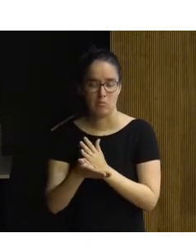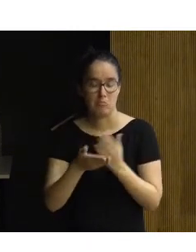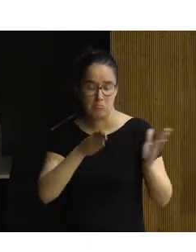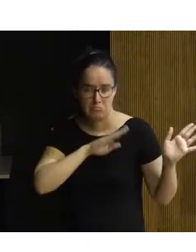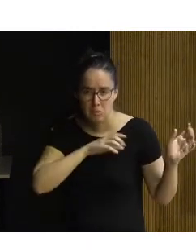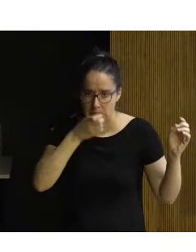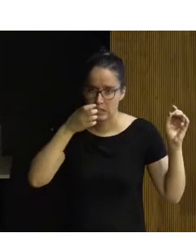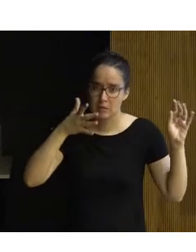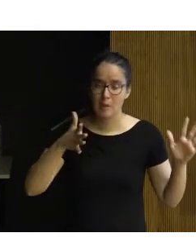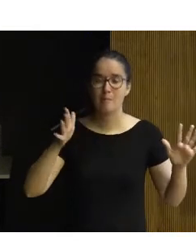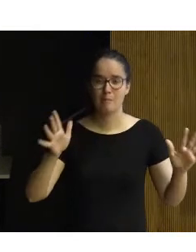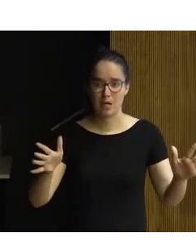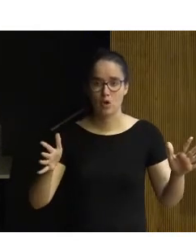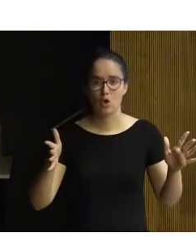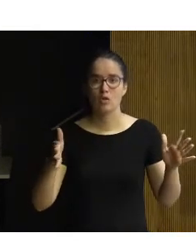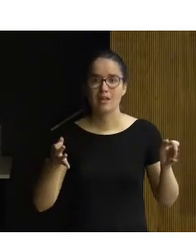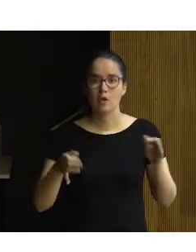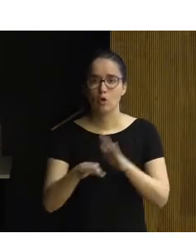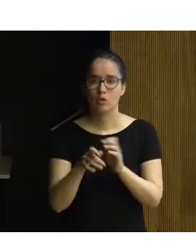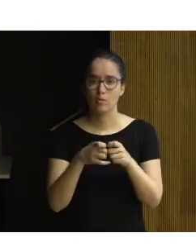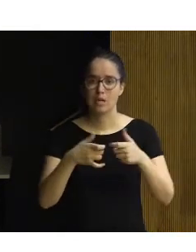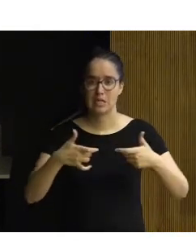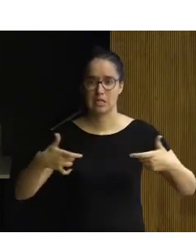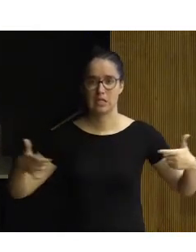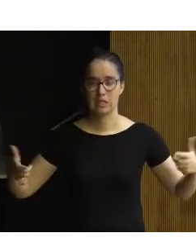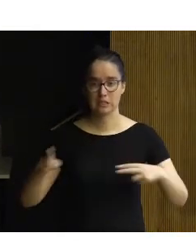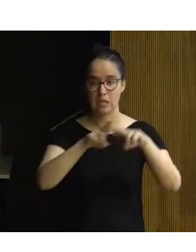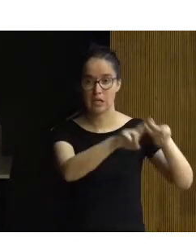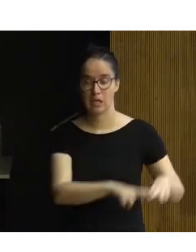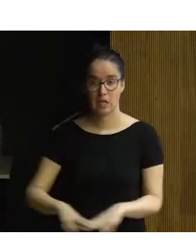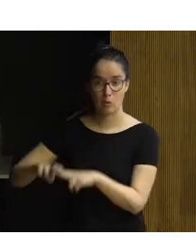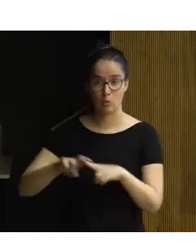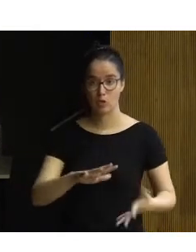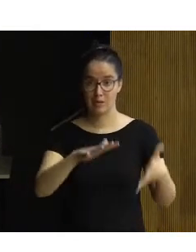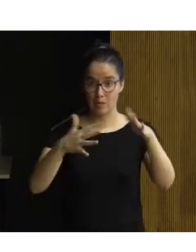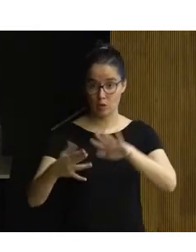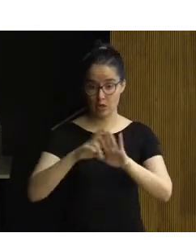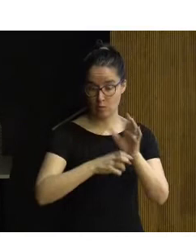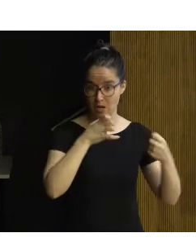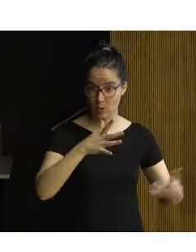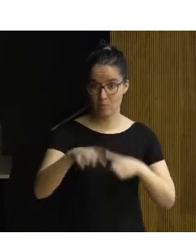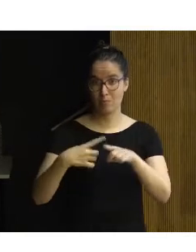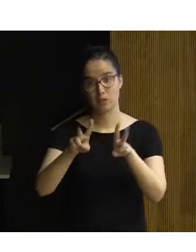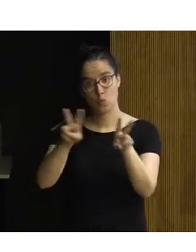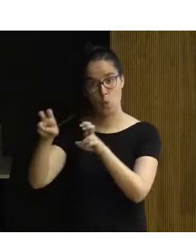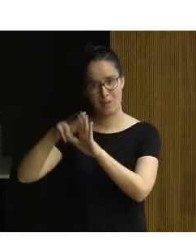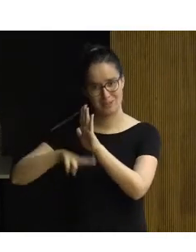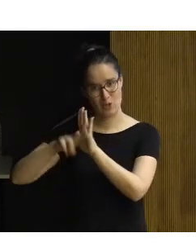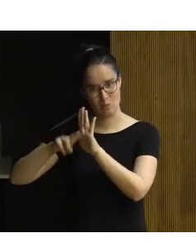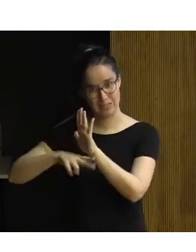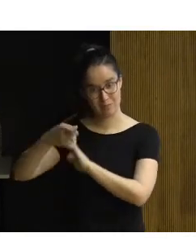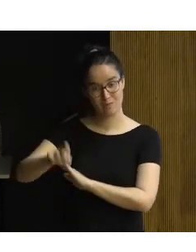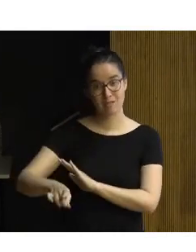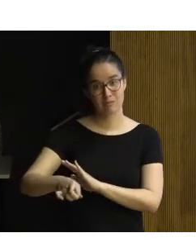número, pero es un número que debería seguir creciendo en la revisión y la evolución de las normas existentes y en nuevas normas. Y para